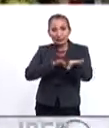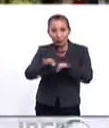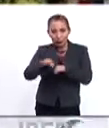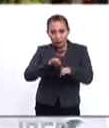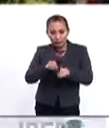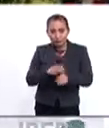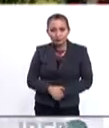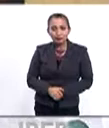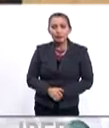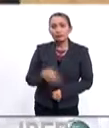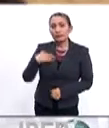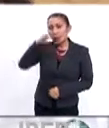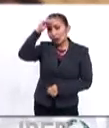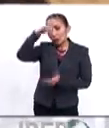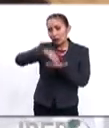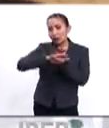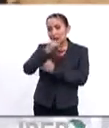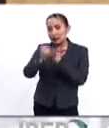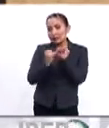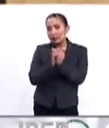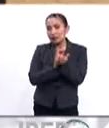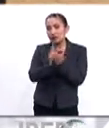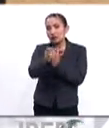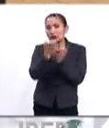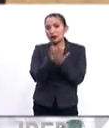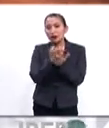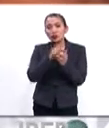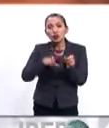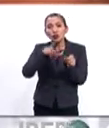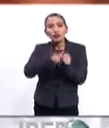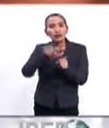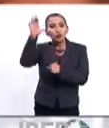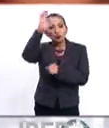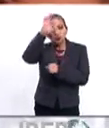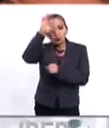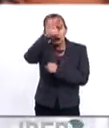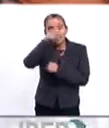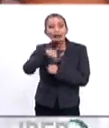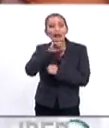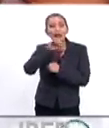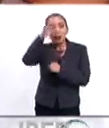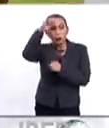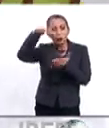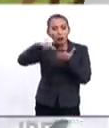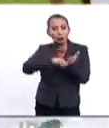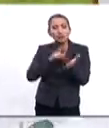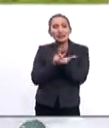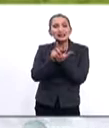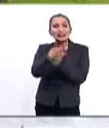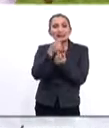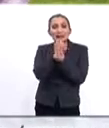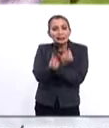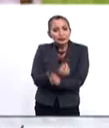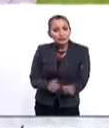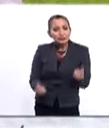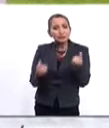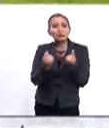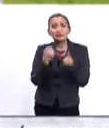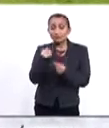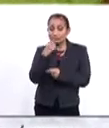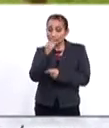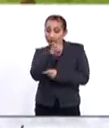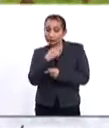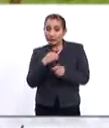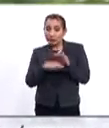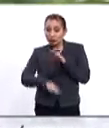Trabajo, el Pacto Internacional de Derechos Económicos, Sociales y Culturales y el Convenio sobre los Derechos del Niño. De